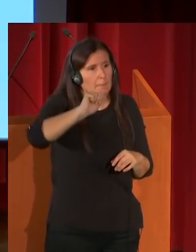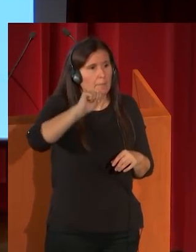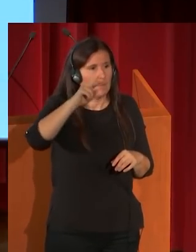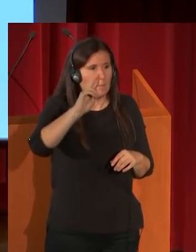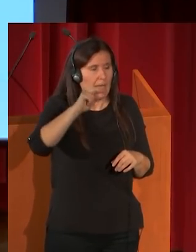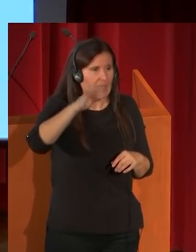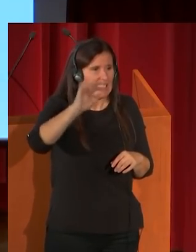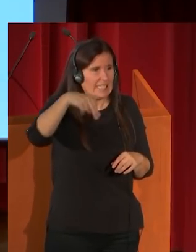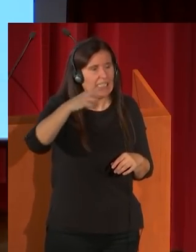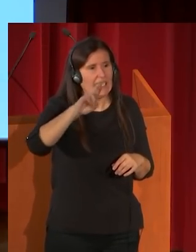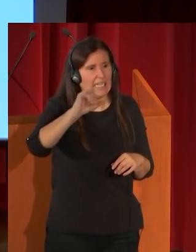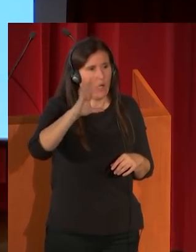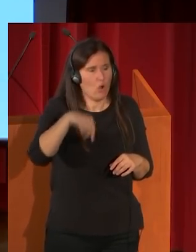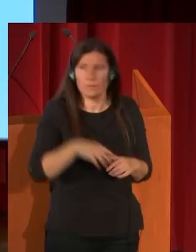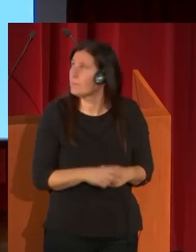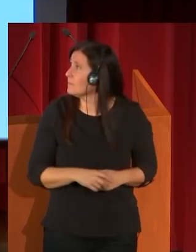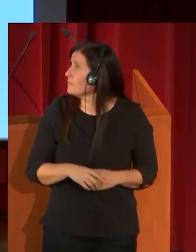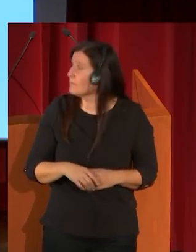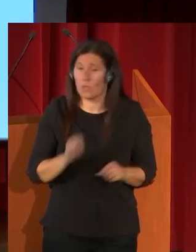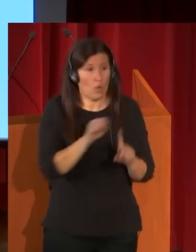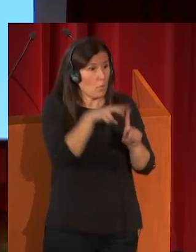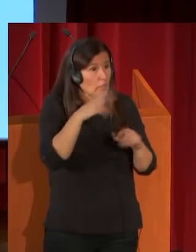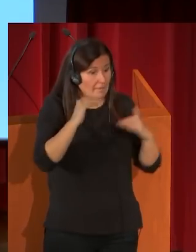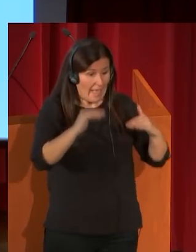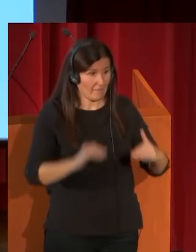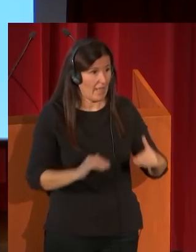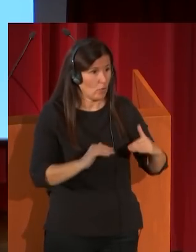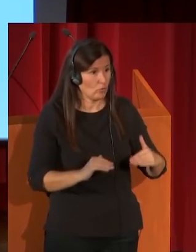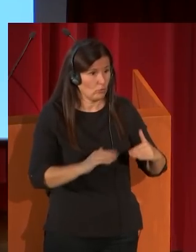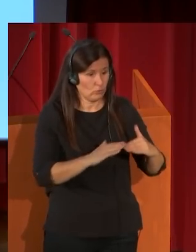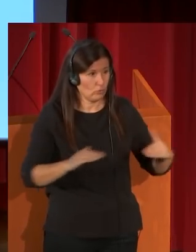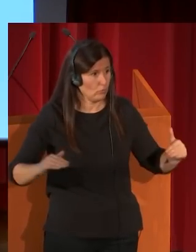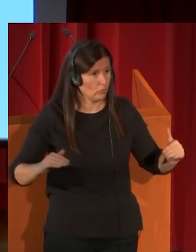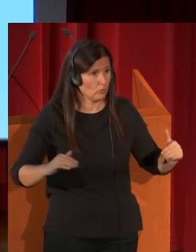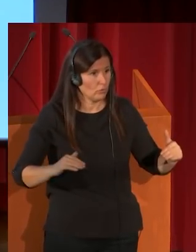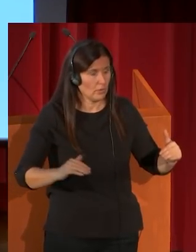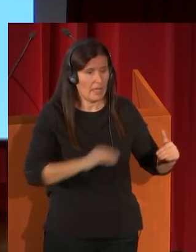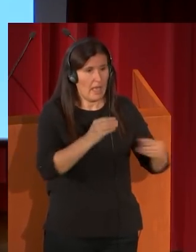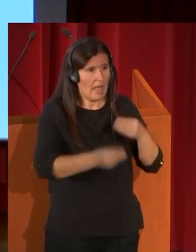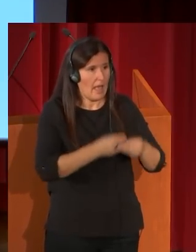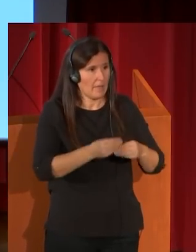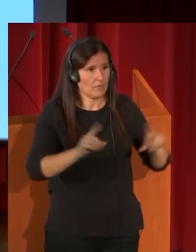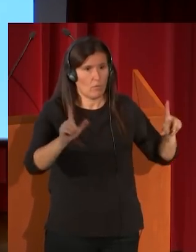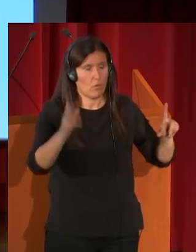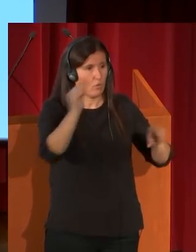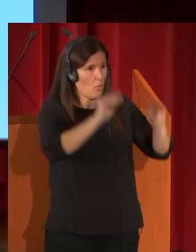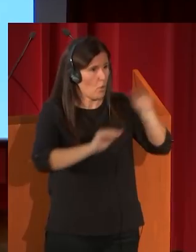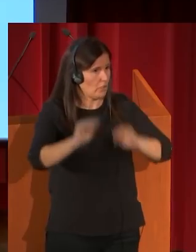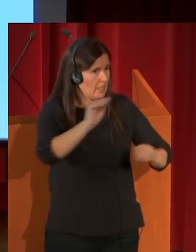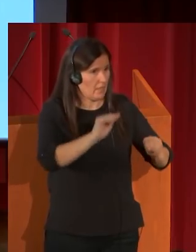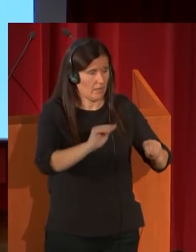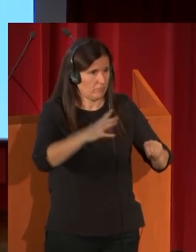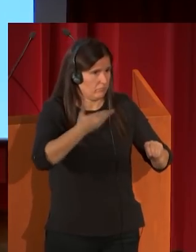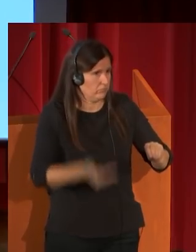Fíjense también esos puntos de vista abajo, como hacen muy monumental las composiciones. Esta es una obra